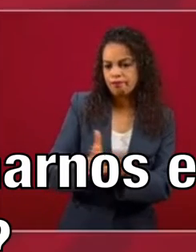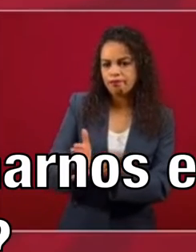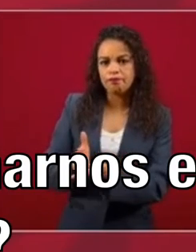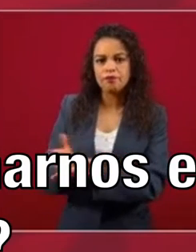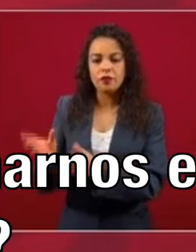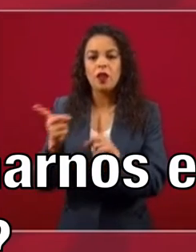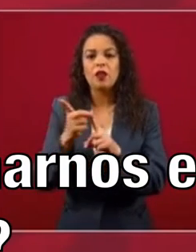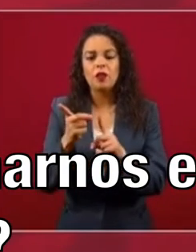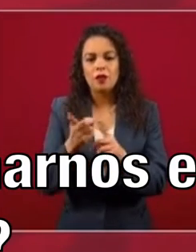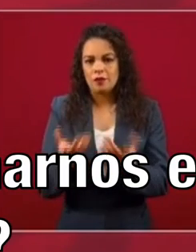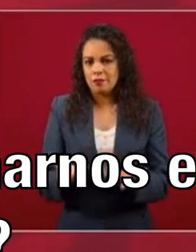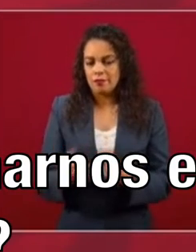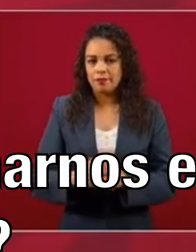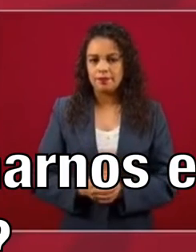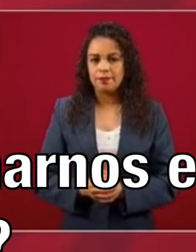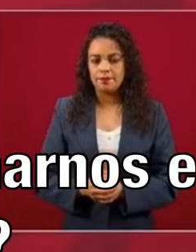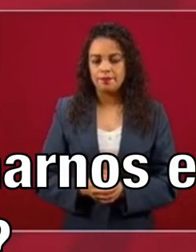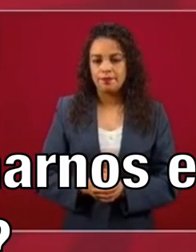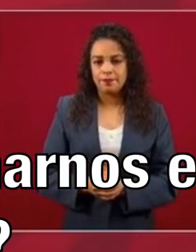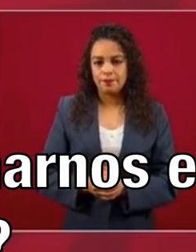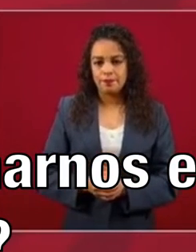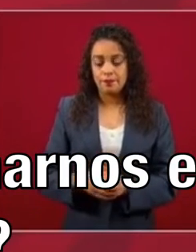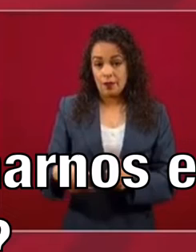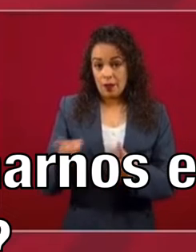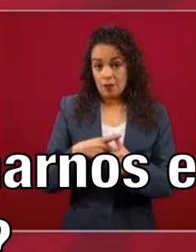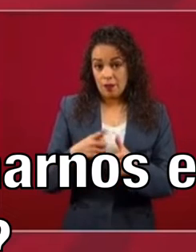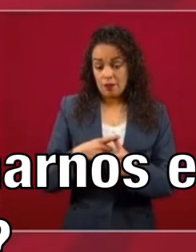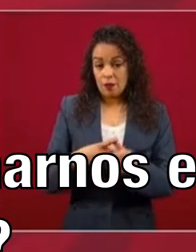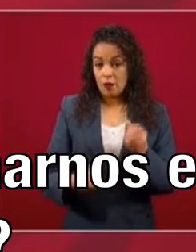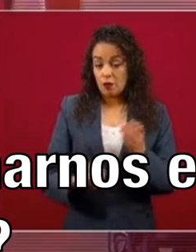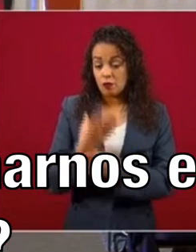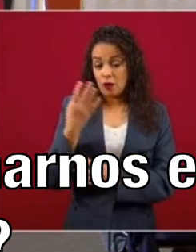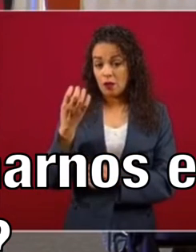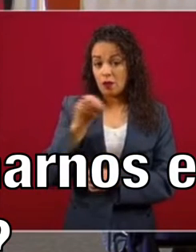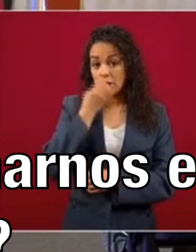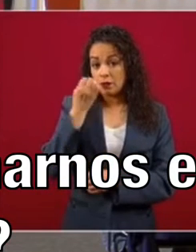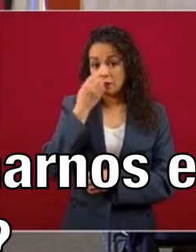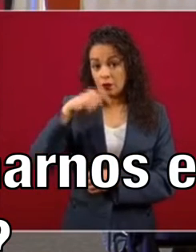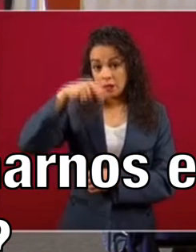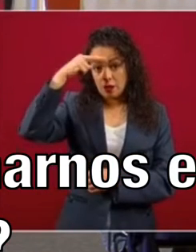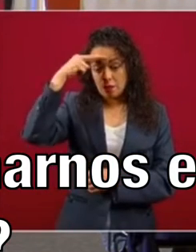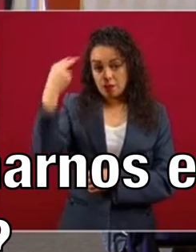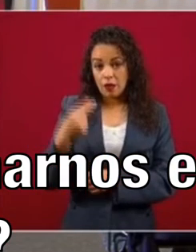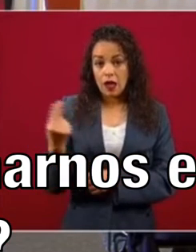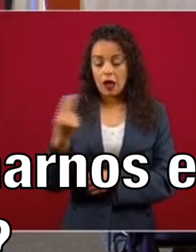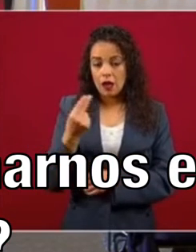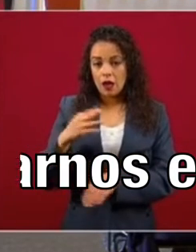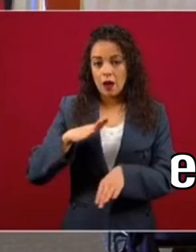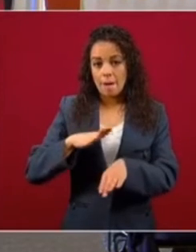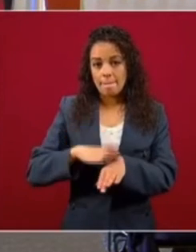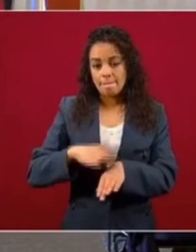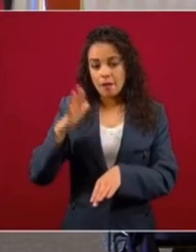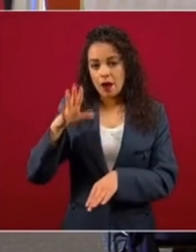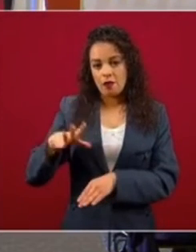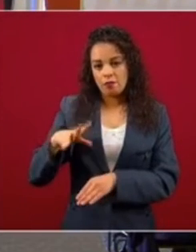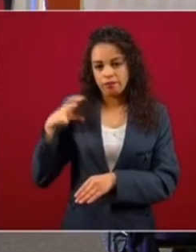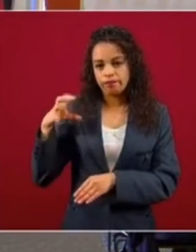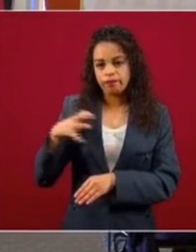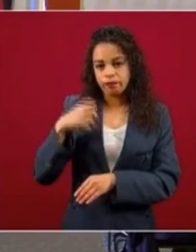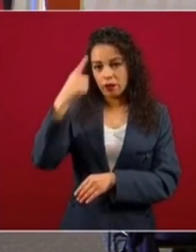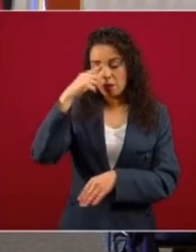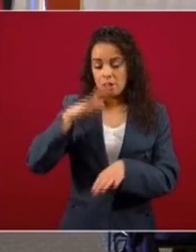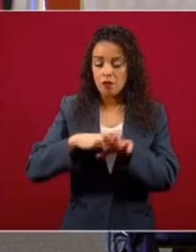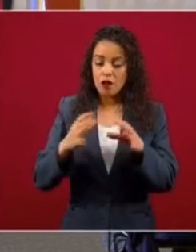Uno, la nueva Escuela Mexicana deberá trabajar para fortalecer nuestros